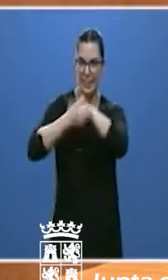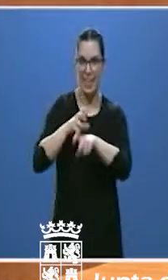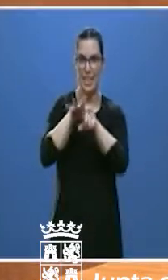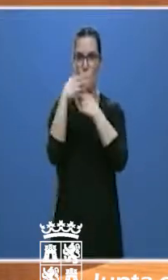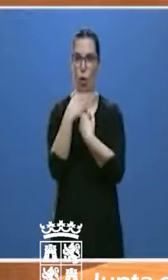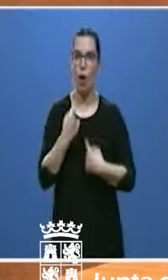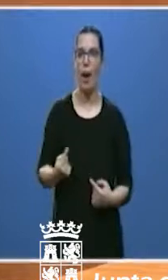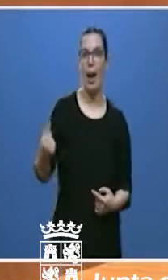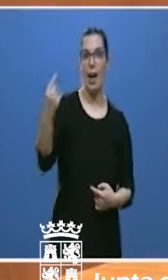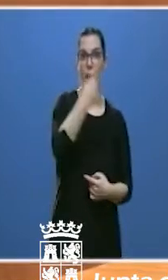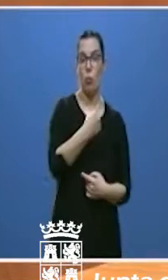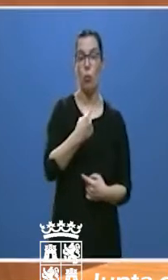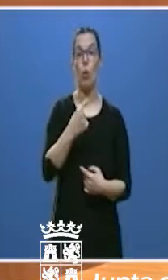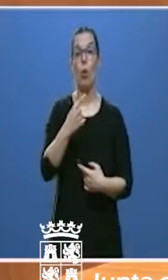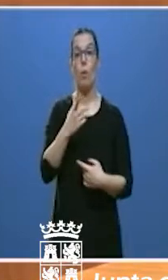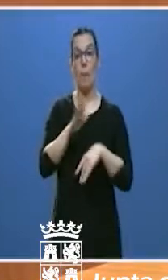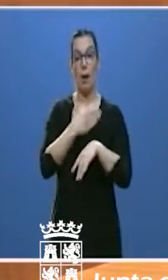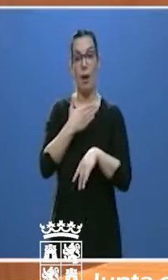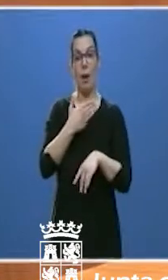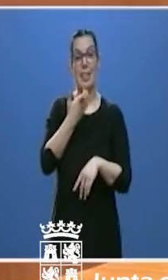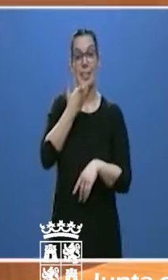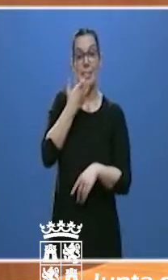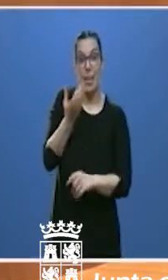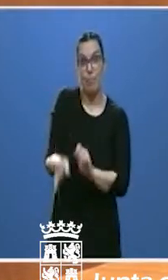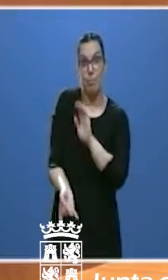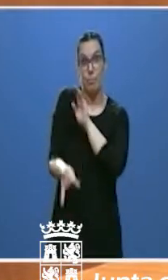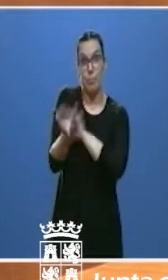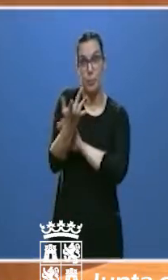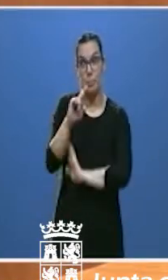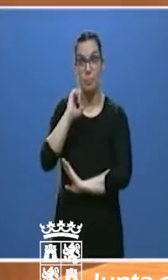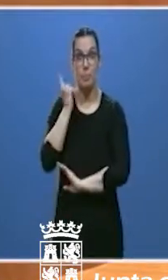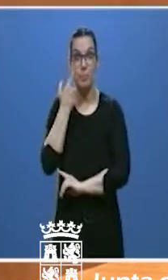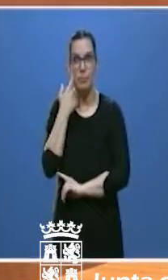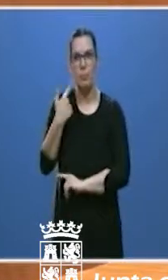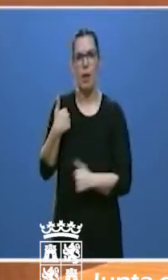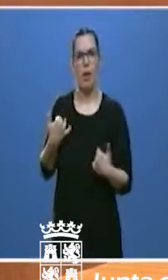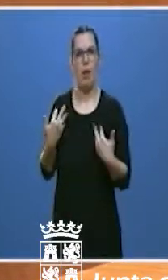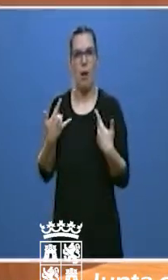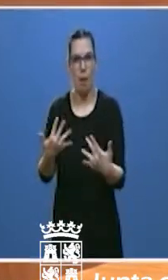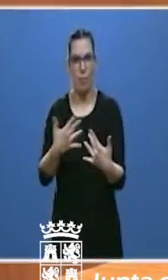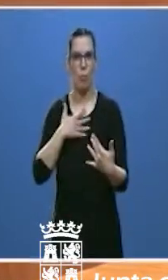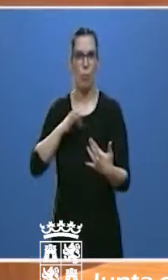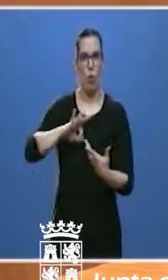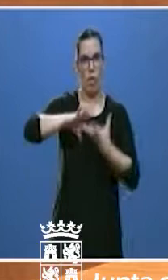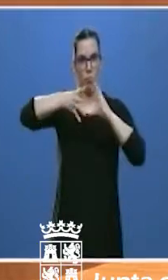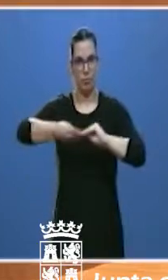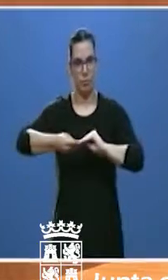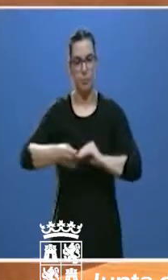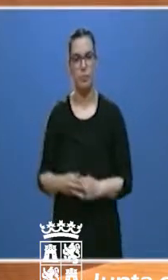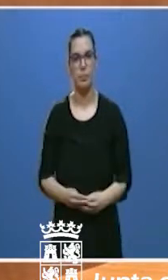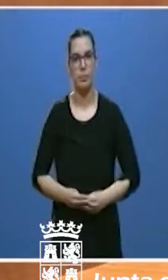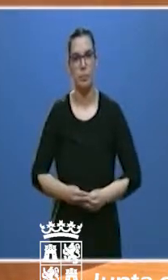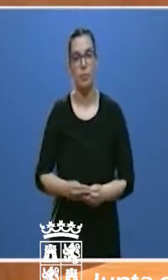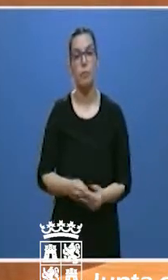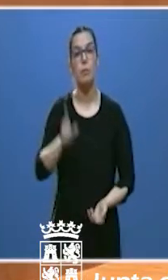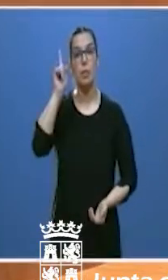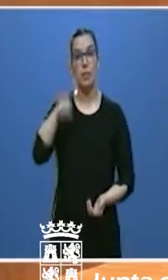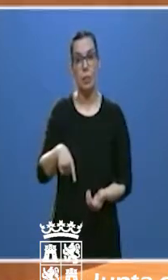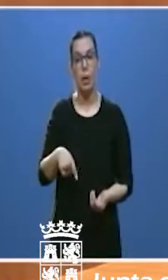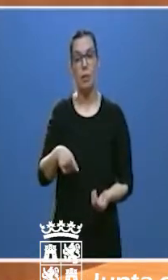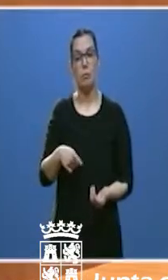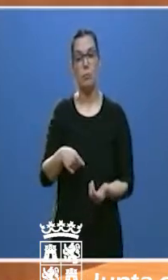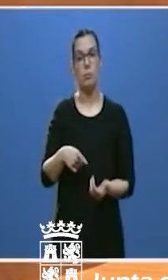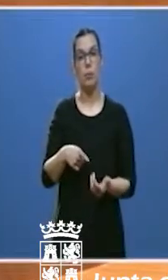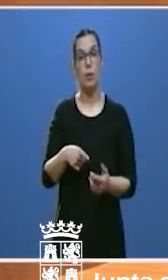y así poder promover ágilmente las actuaciones necesarias. Y que siga apostando por las